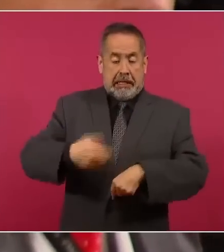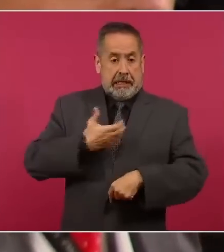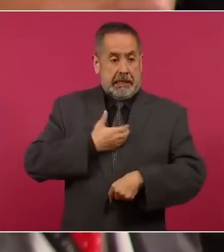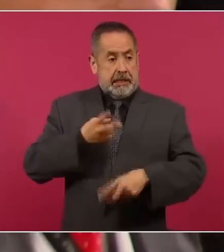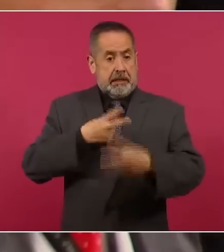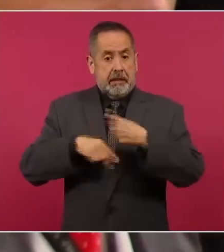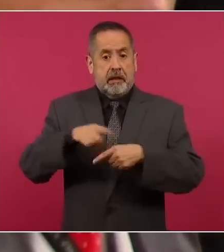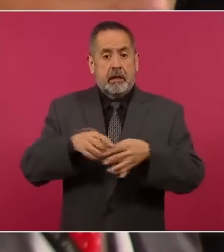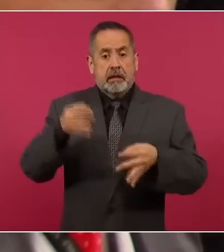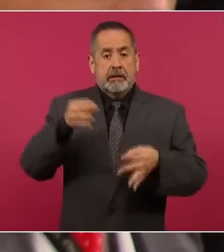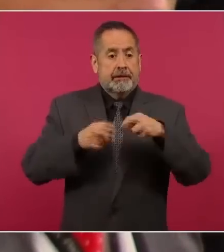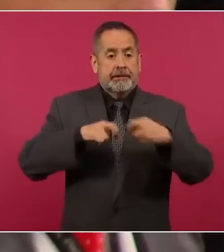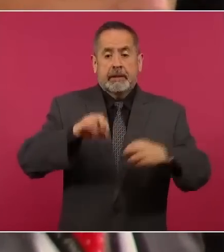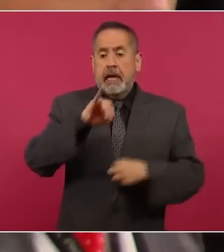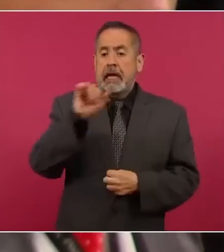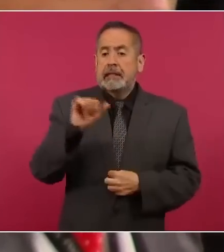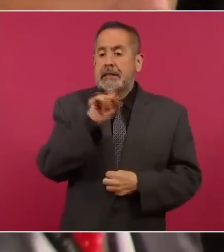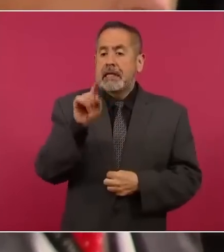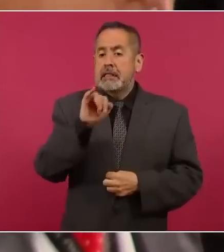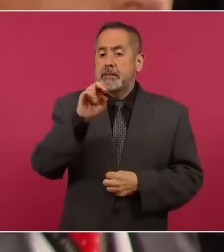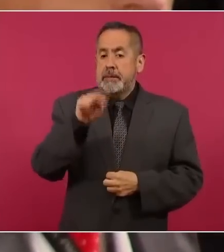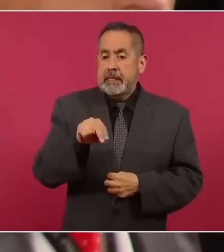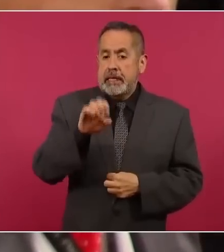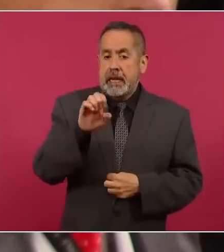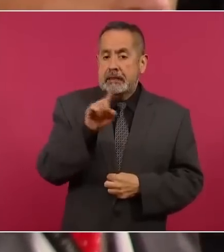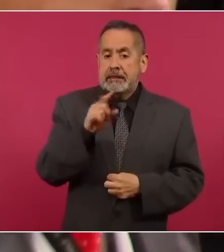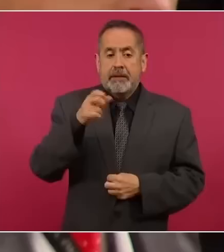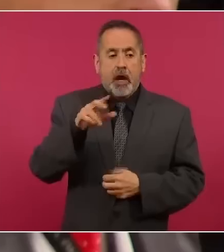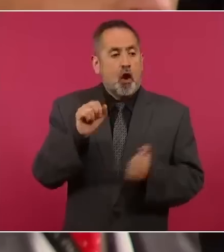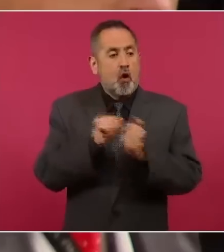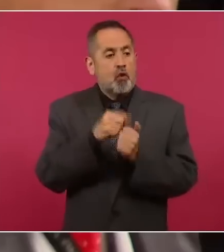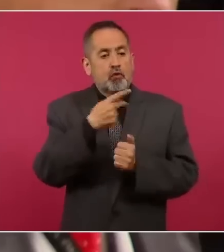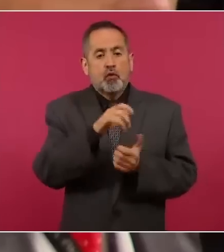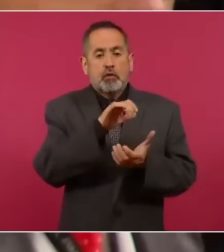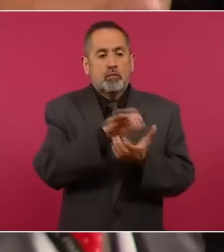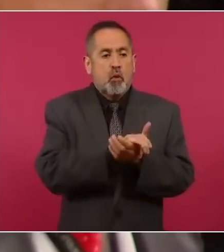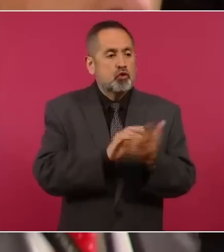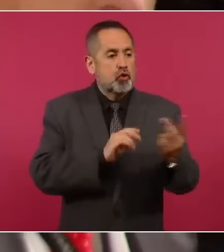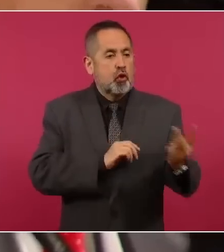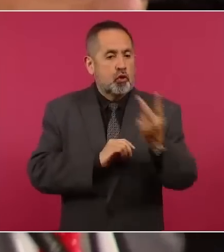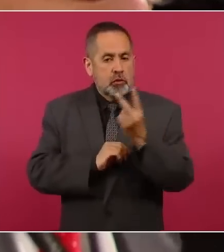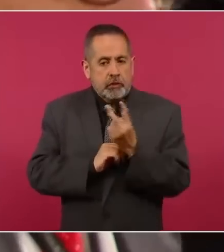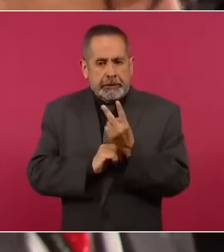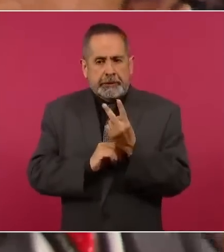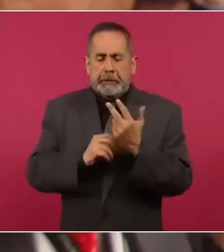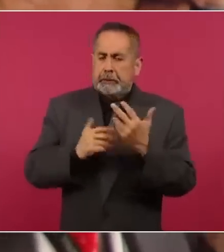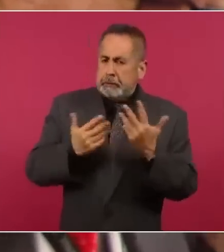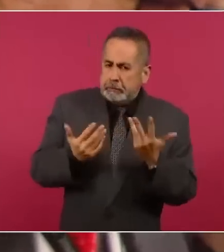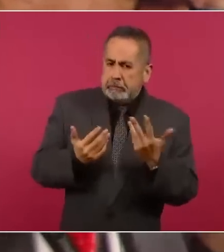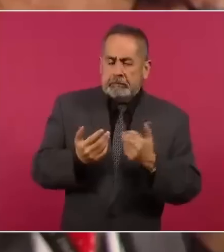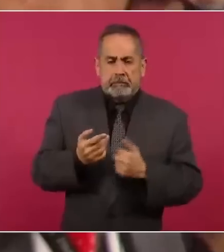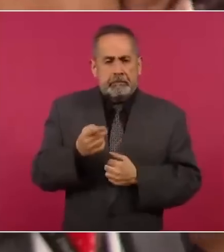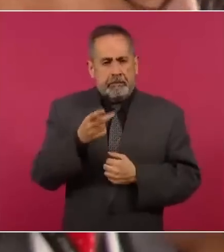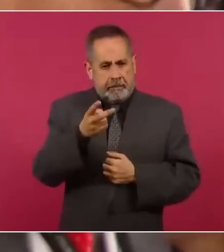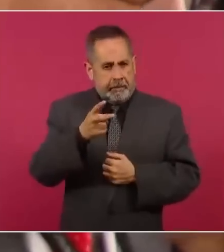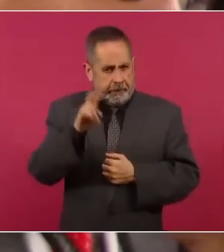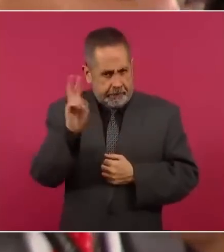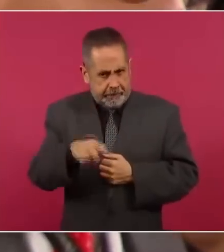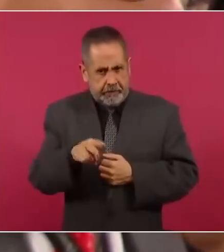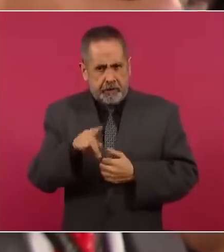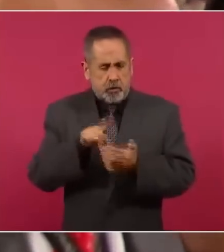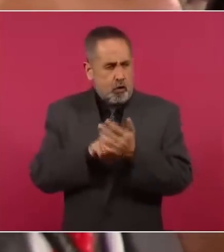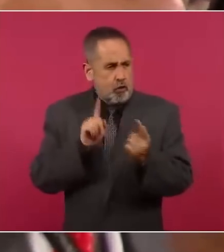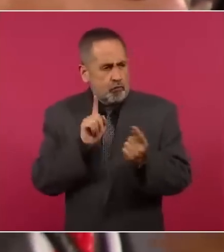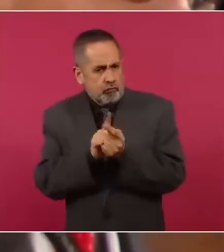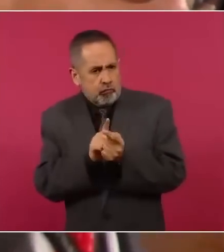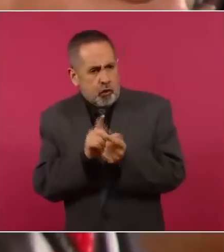la ministra Yasmín Esquivel junto con su esposo. Quisiera yo saber si esto fue así, si usted se